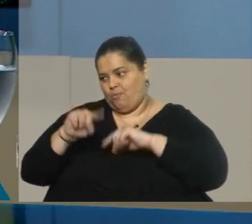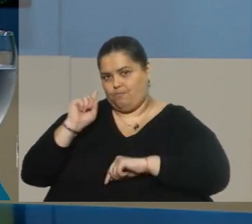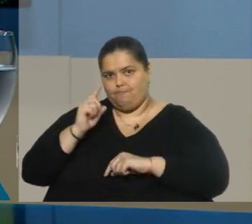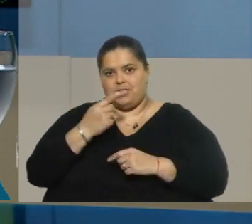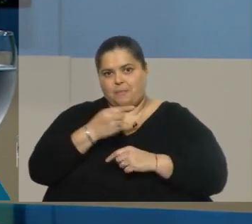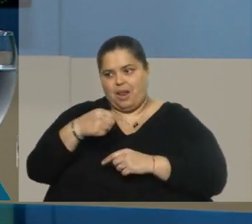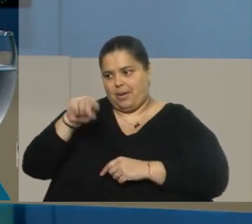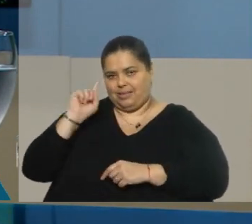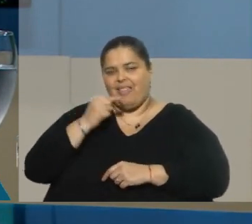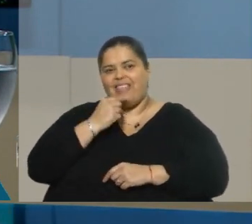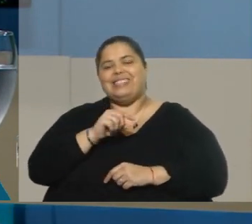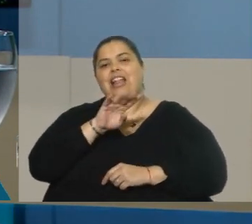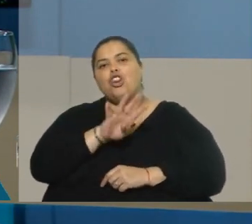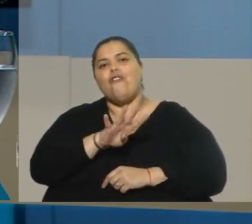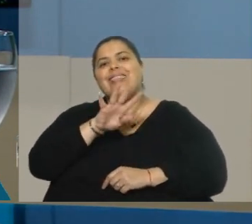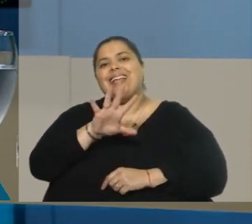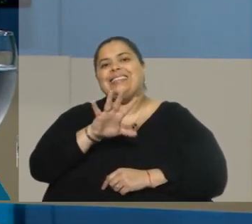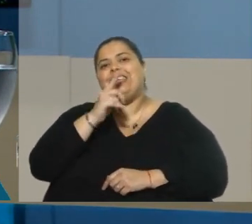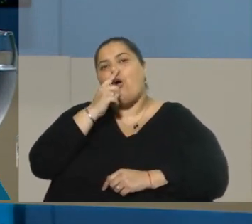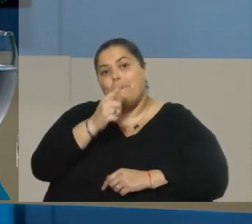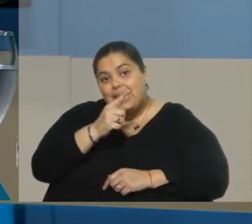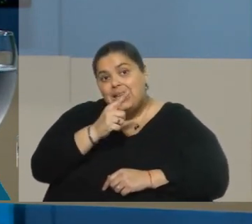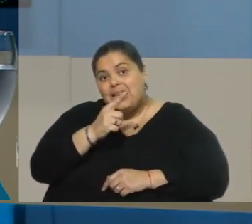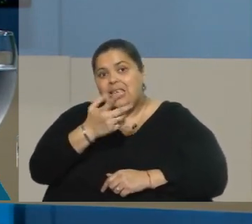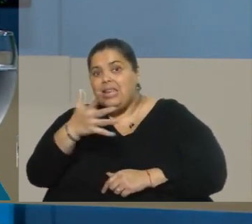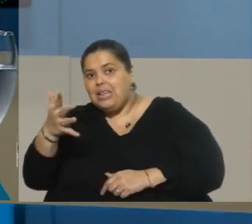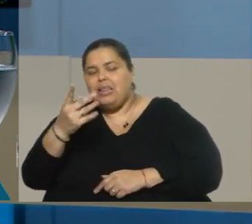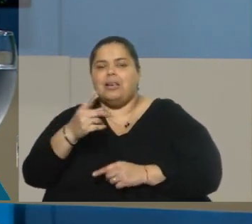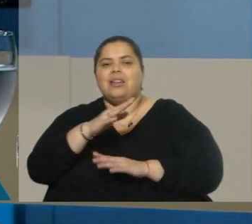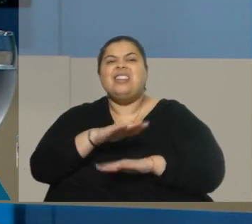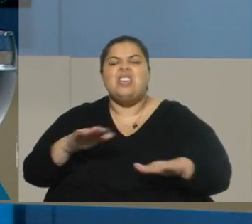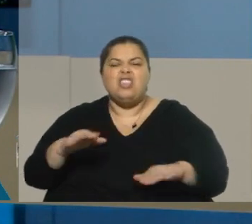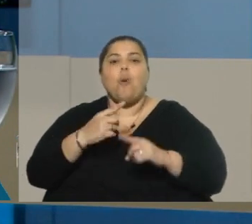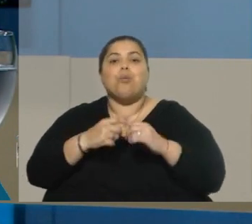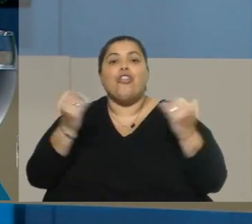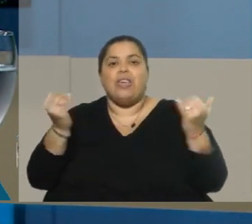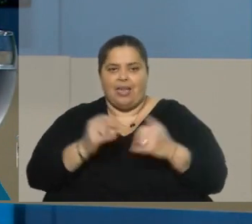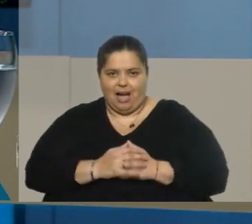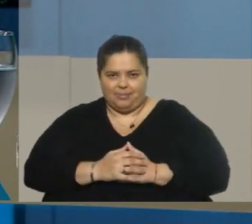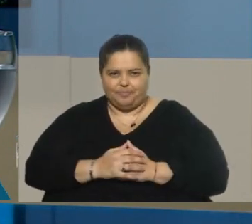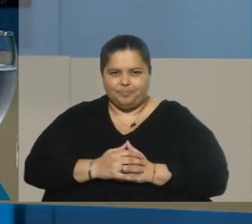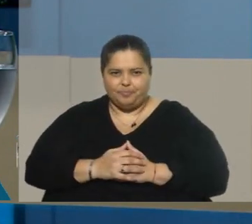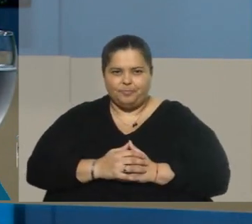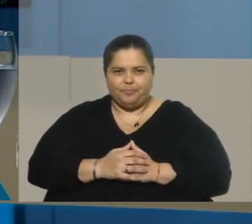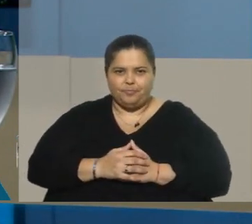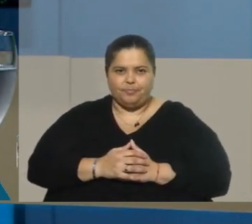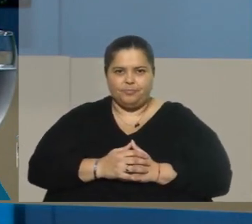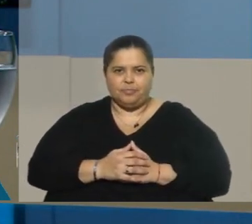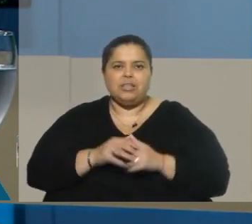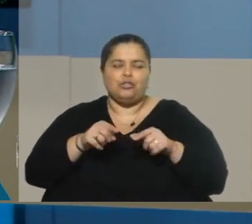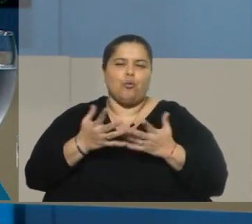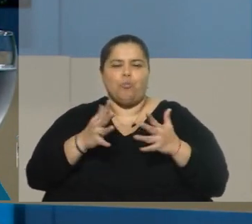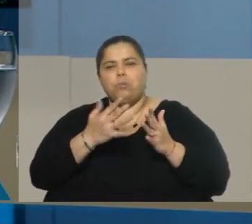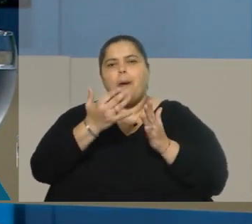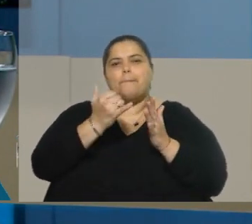de cuentas indican 95.000 y tantos niños que son los que se atienden diariamente haciendo un corte o un promedio de lo que